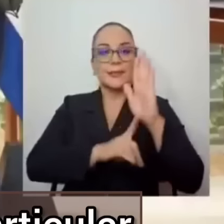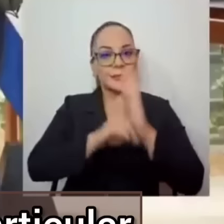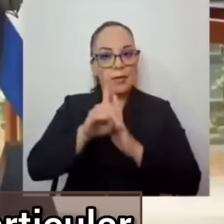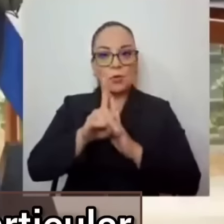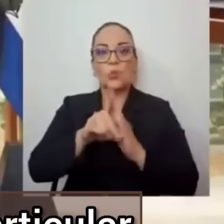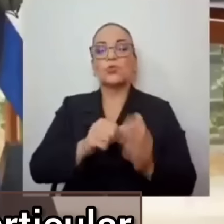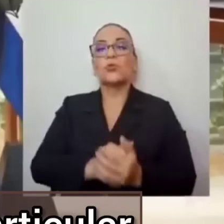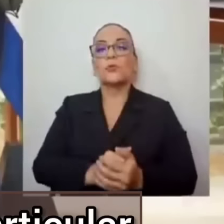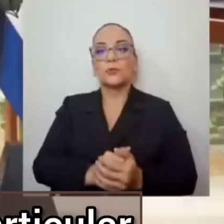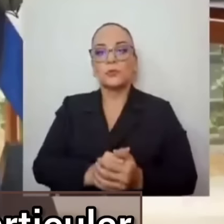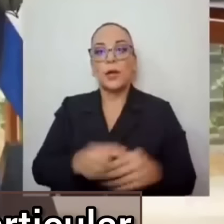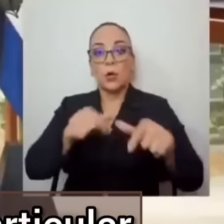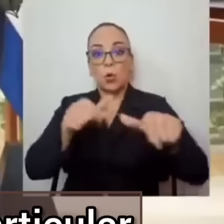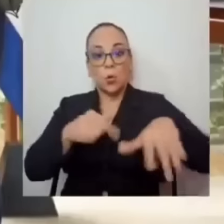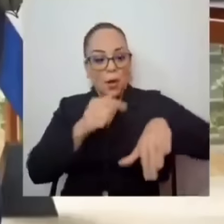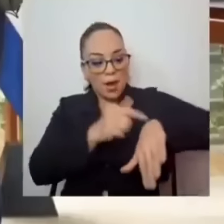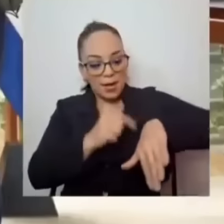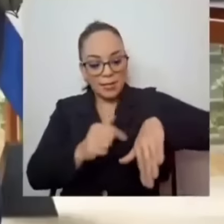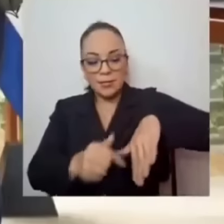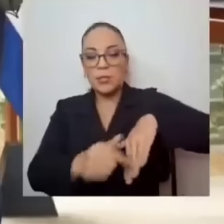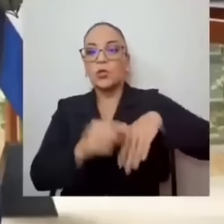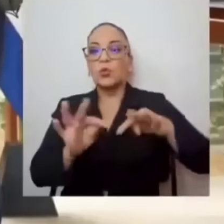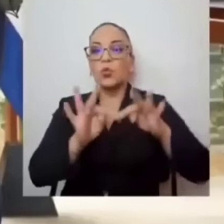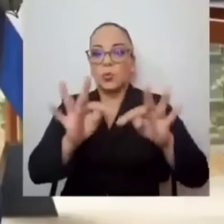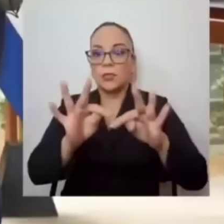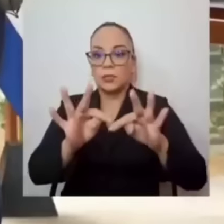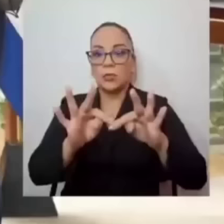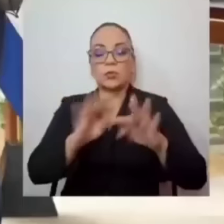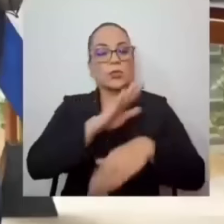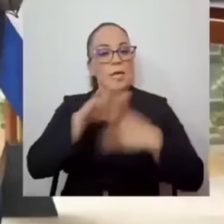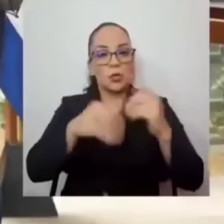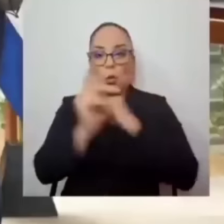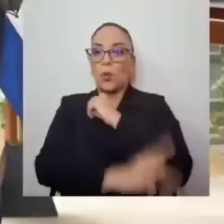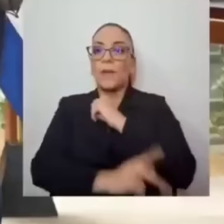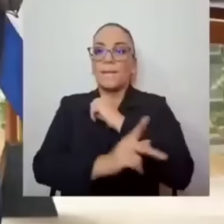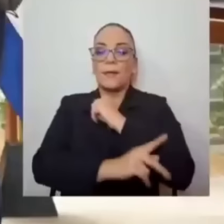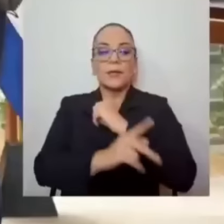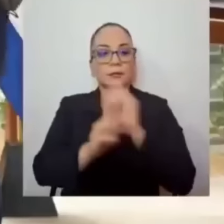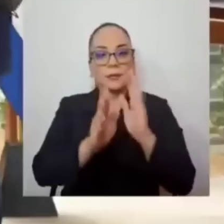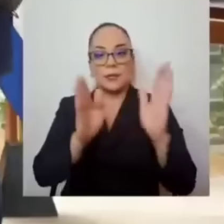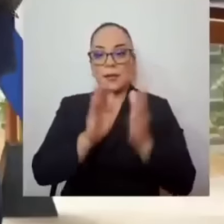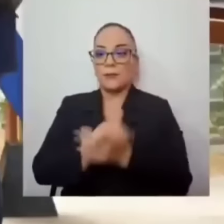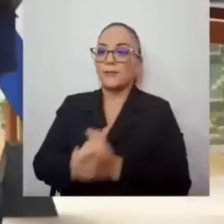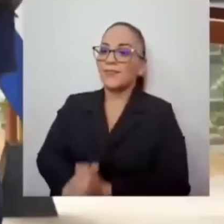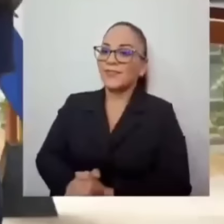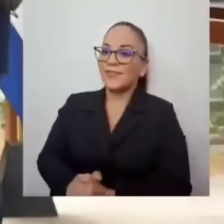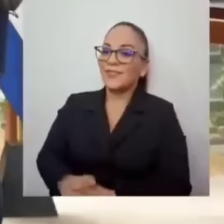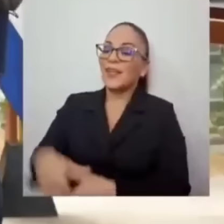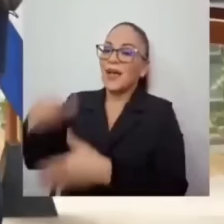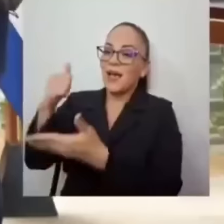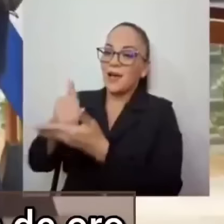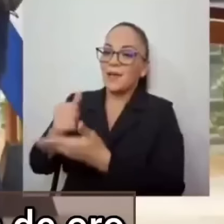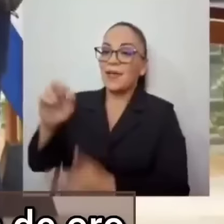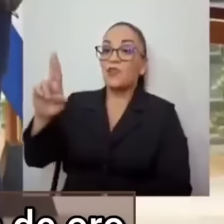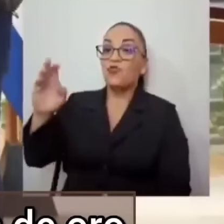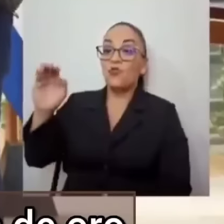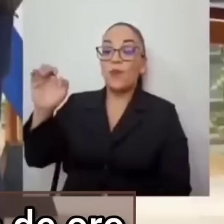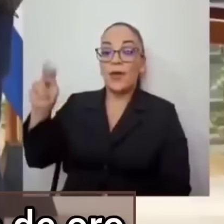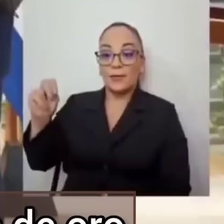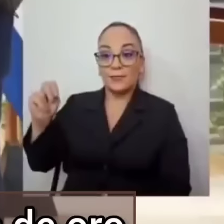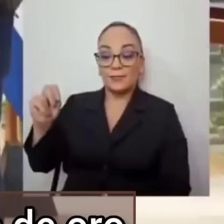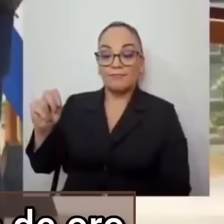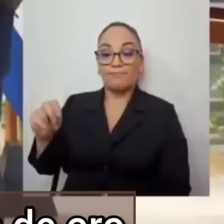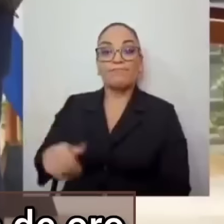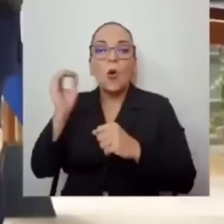zonas turísticas en particular y a Costa Rica en general. Muchas gracias. Amén. Don Rubén, costarricenses,